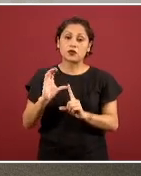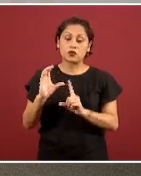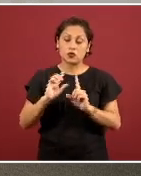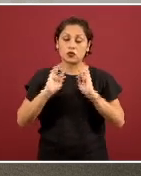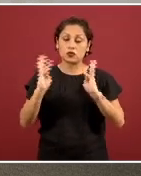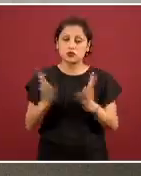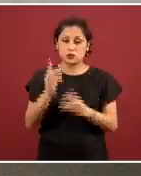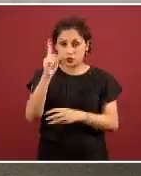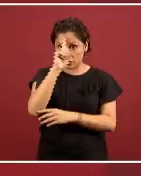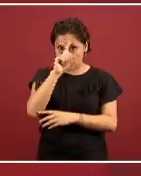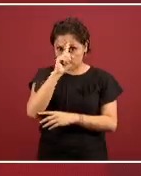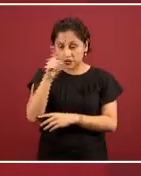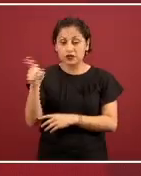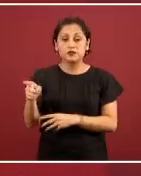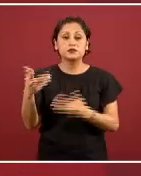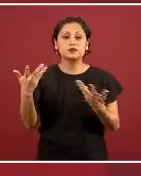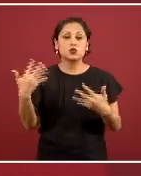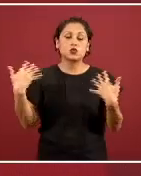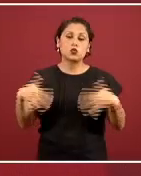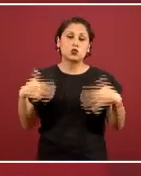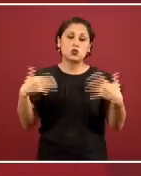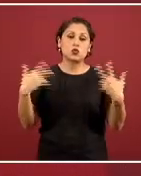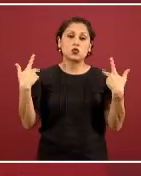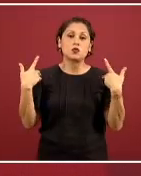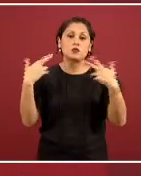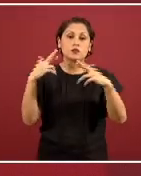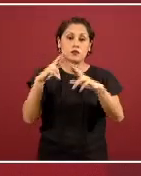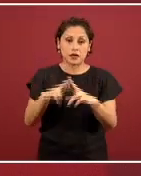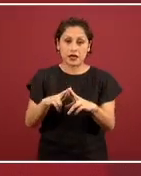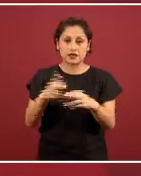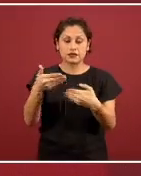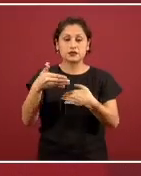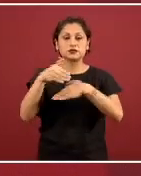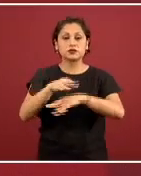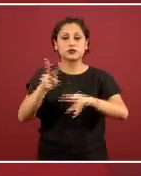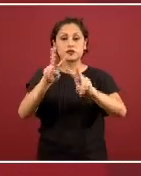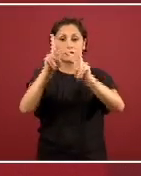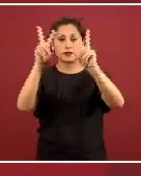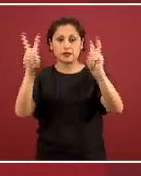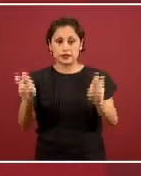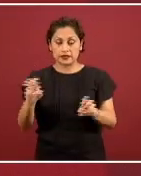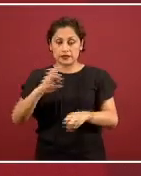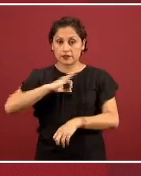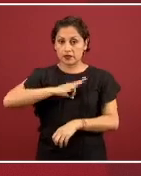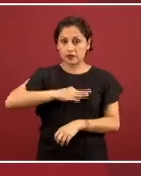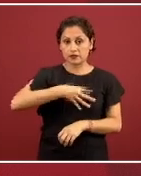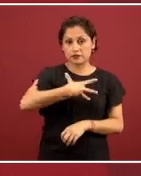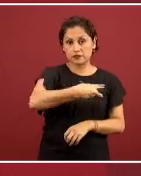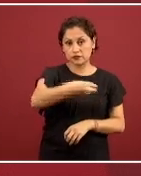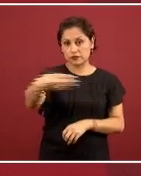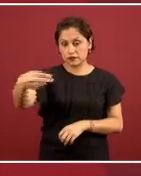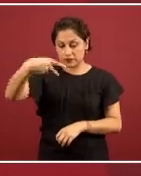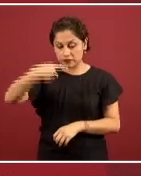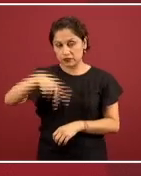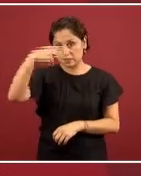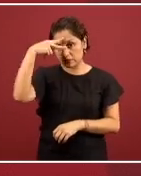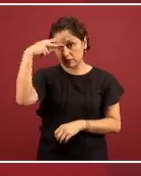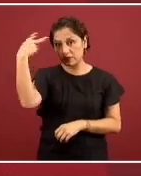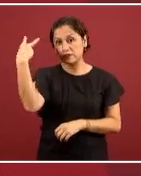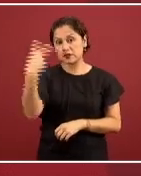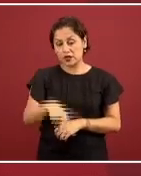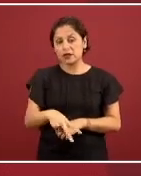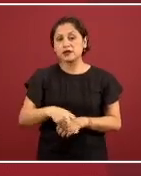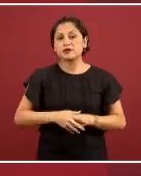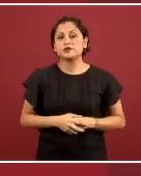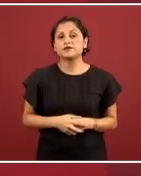emblemático maestro de la infectología pediátrica en México y ha sido por muchos